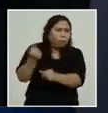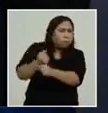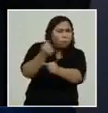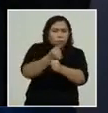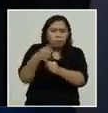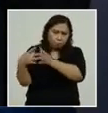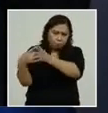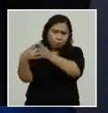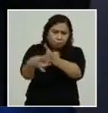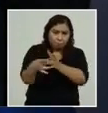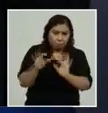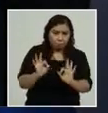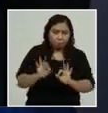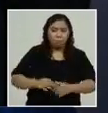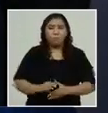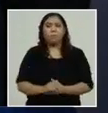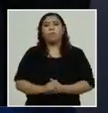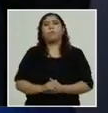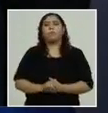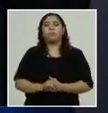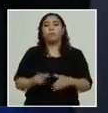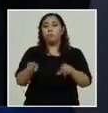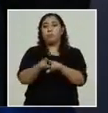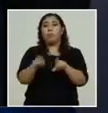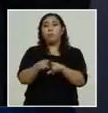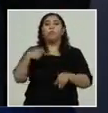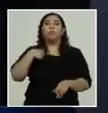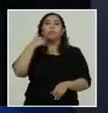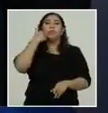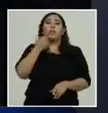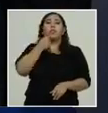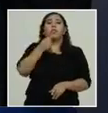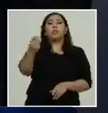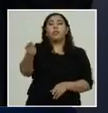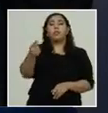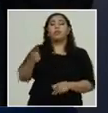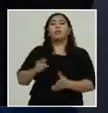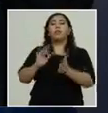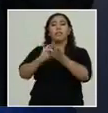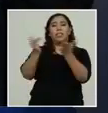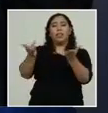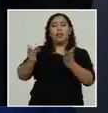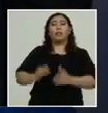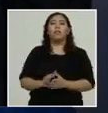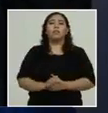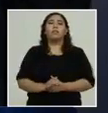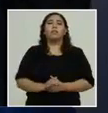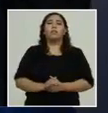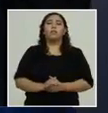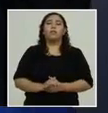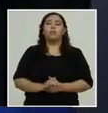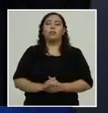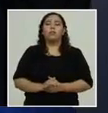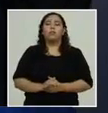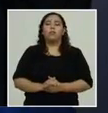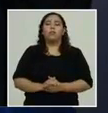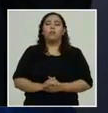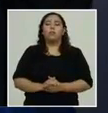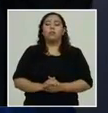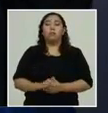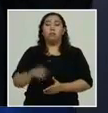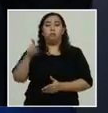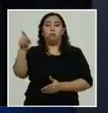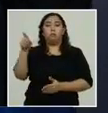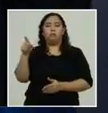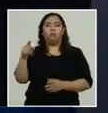de igual manera quiero agradecer al equipo de la fuerza de tarea conjunto bravo